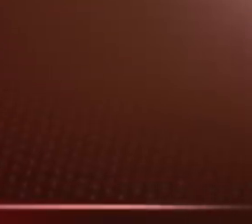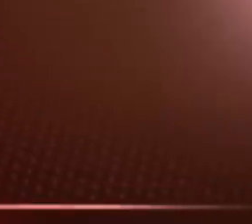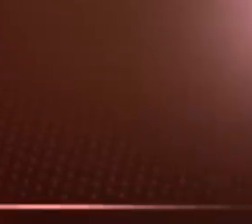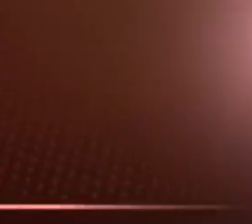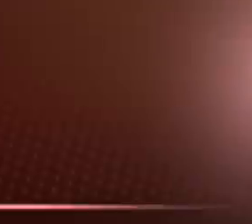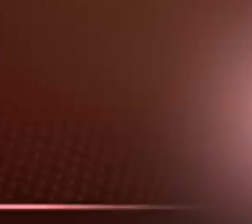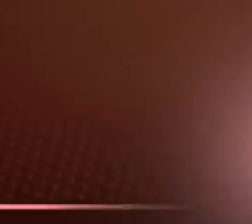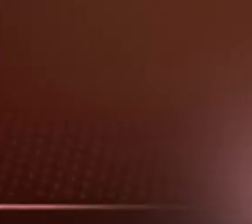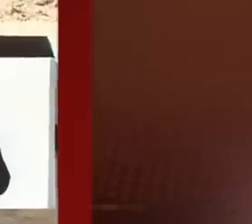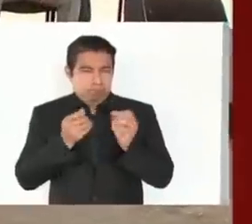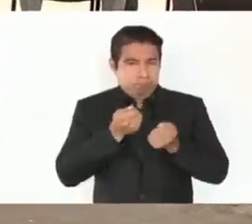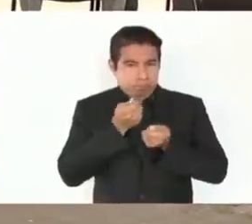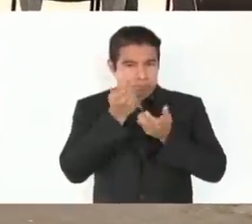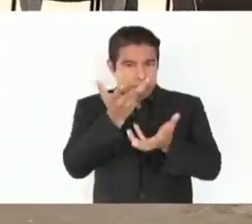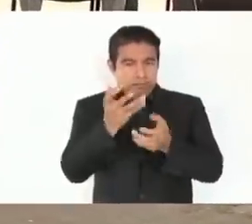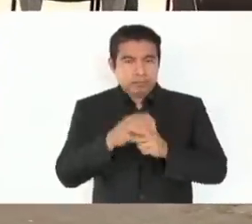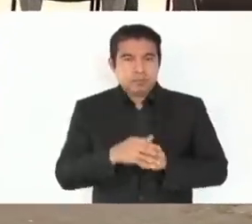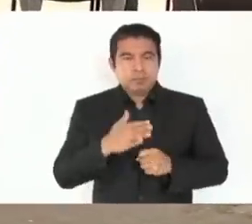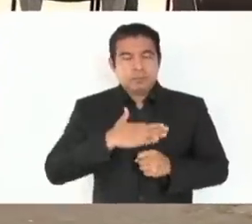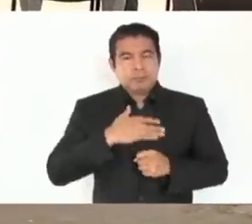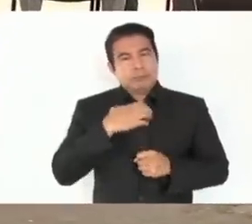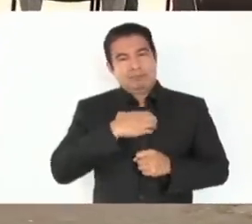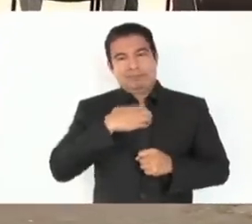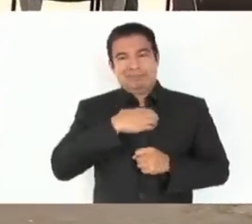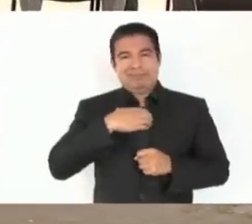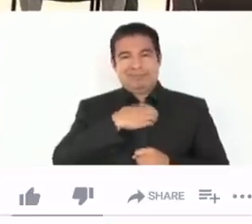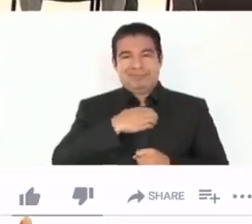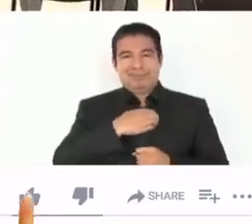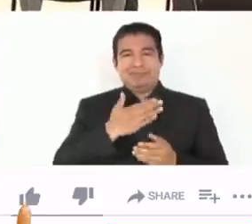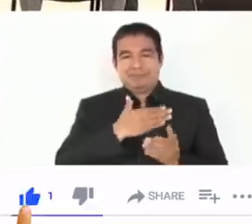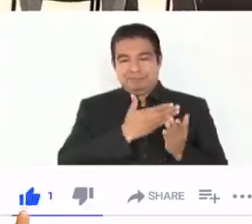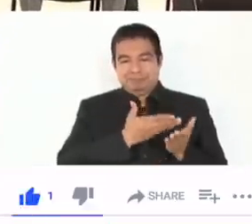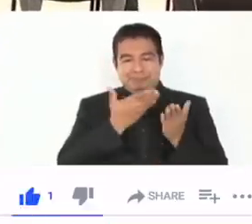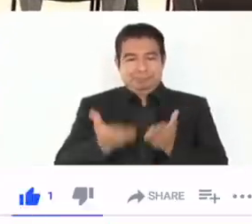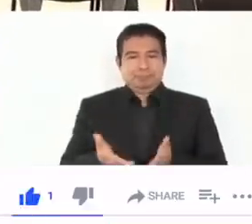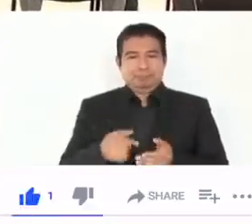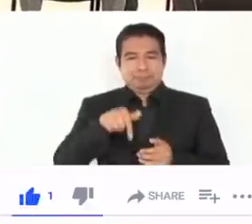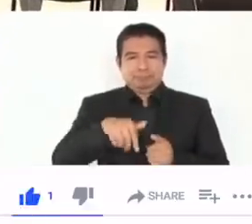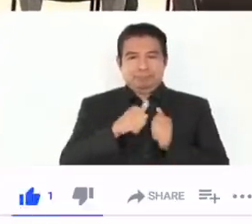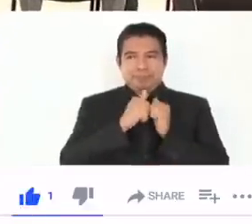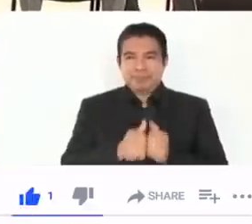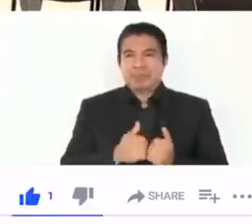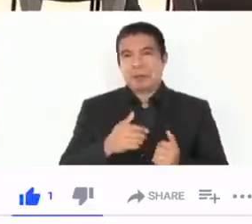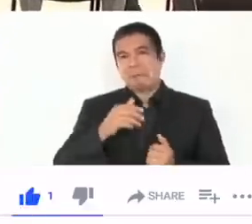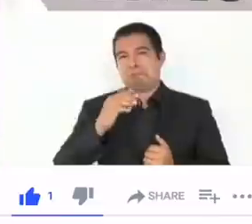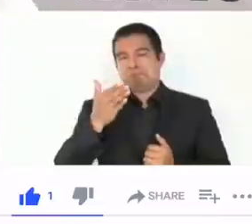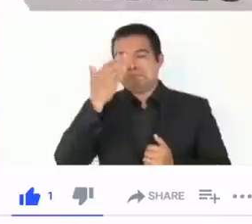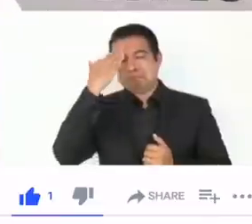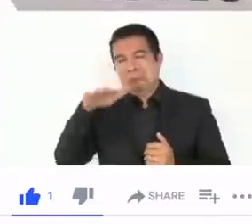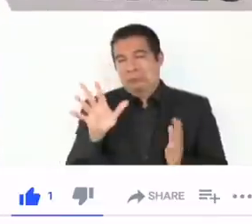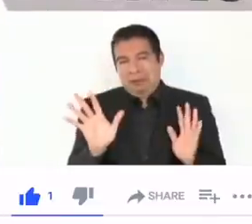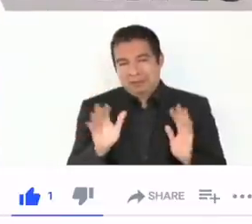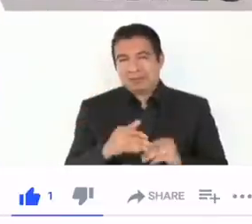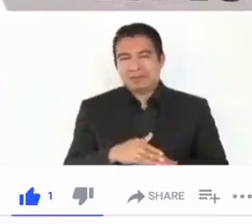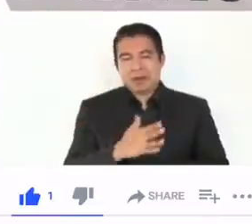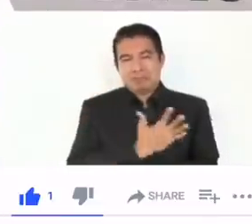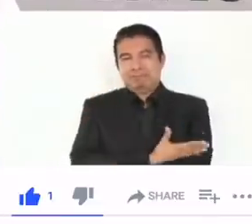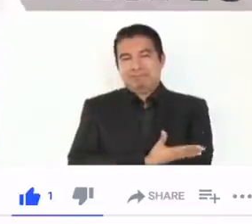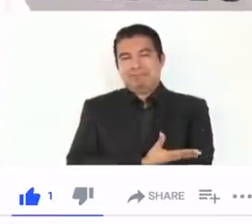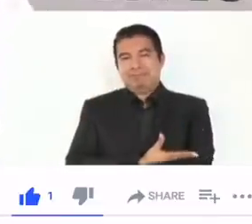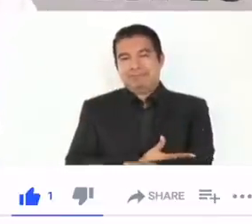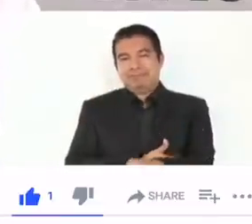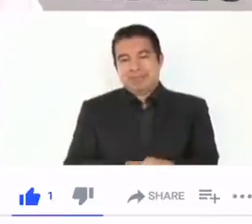Presidente. Estoy muy contento de estar aquí, por razones obvias, estar en